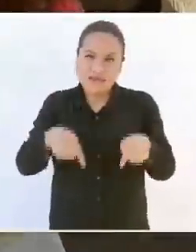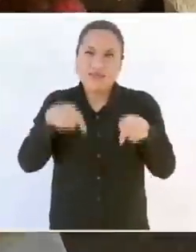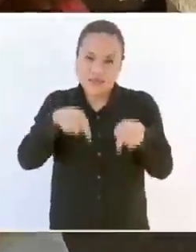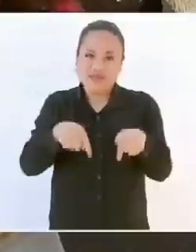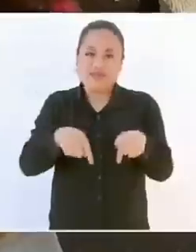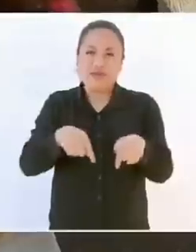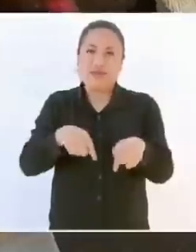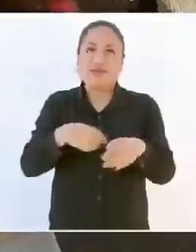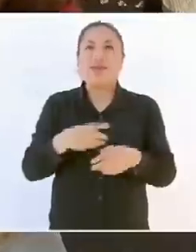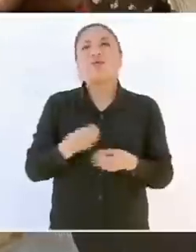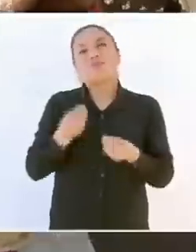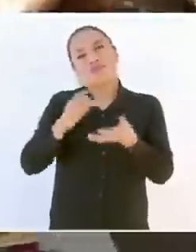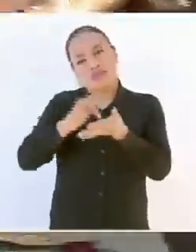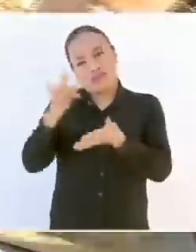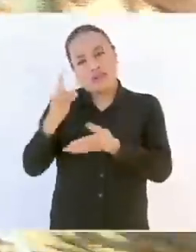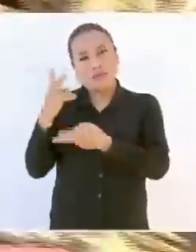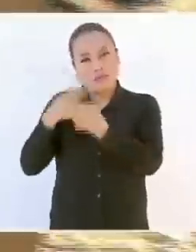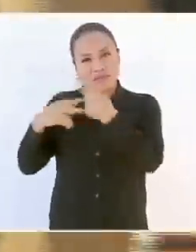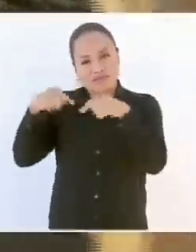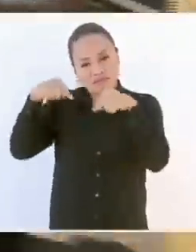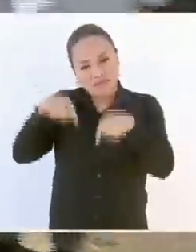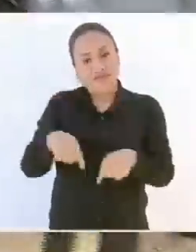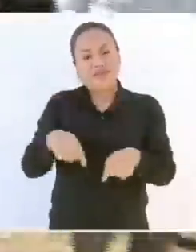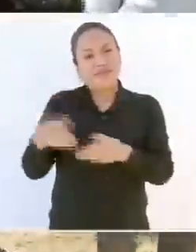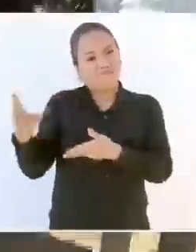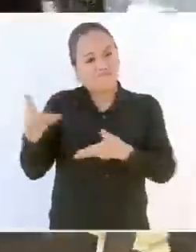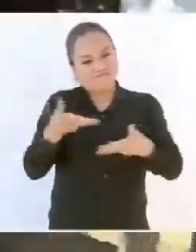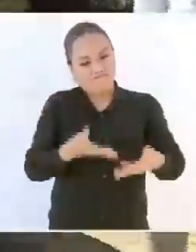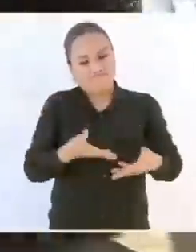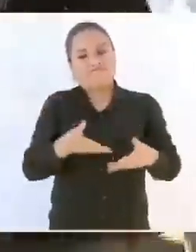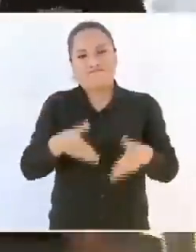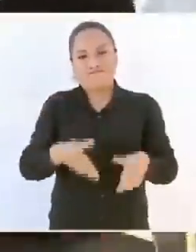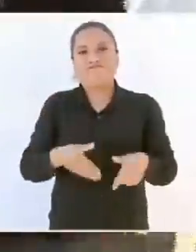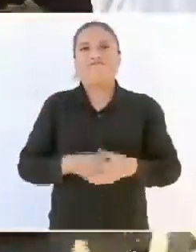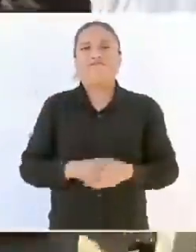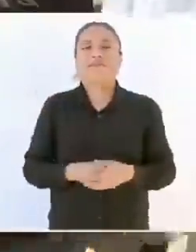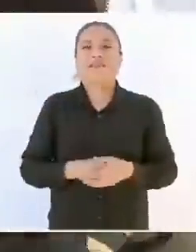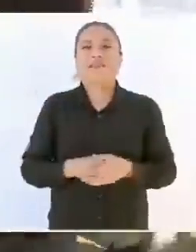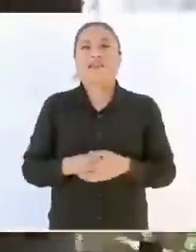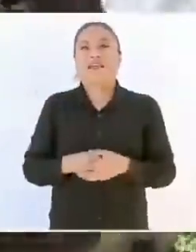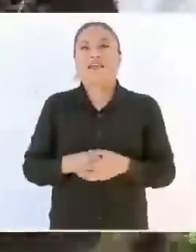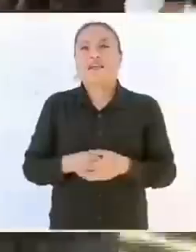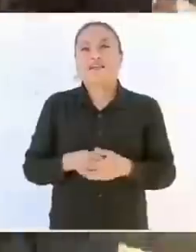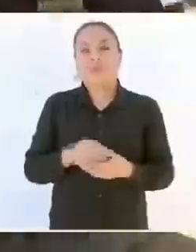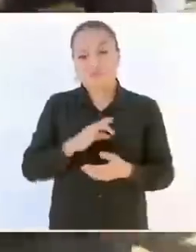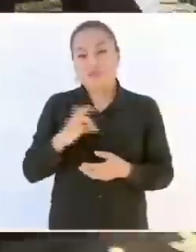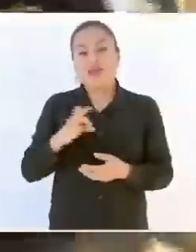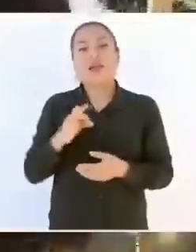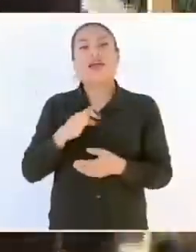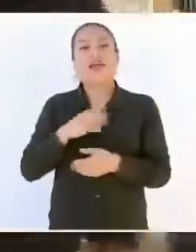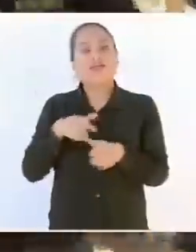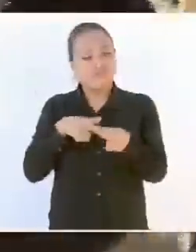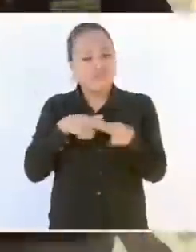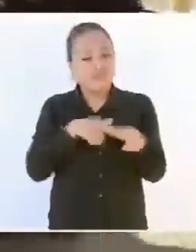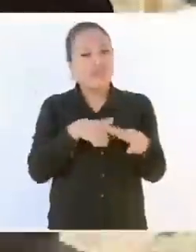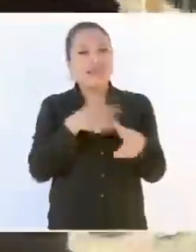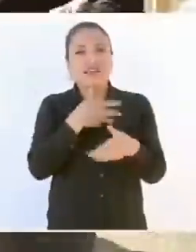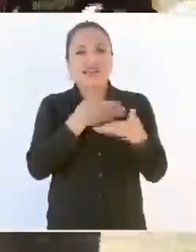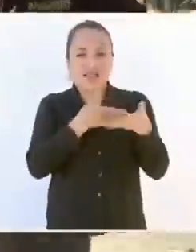Por llegar aquí Gracias a ti Muchas gracias Los invitamos a que nos acompañe